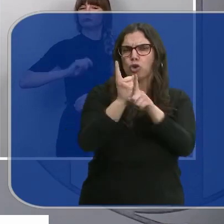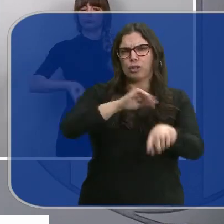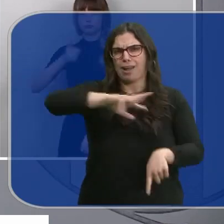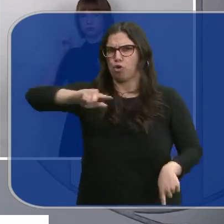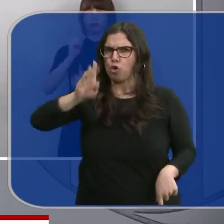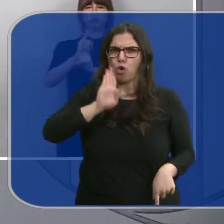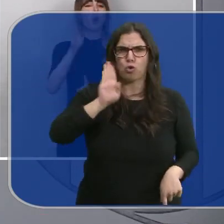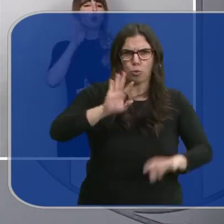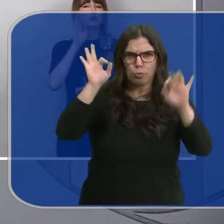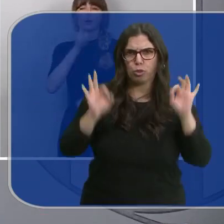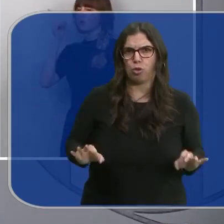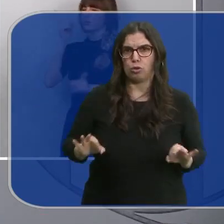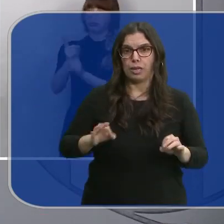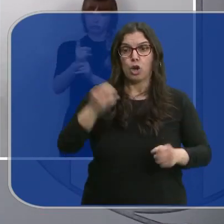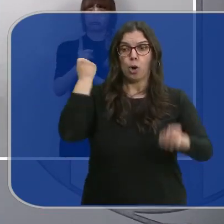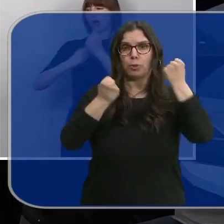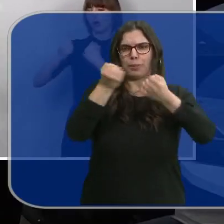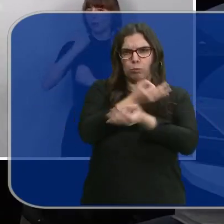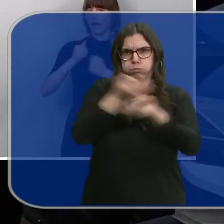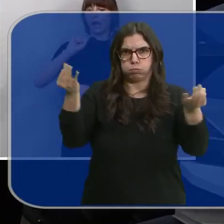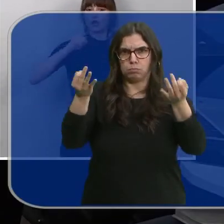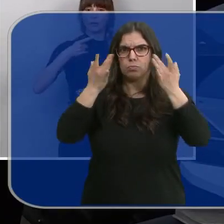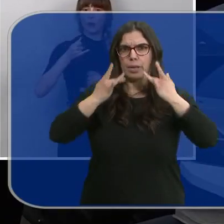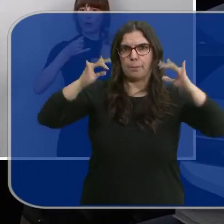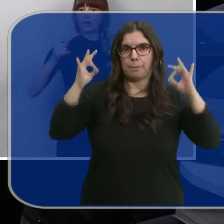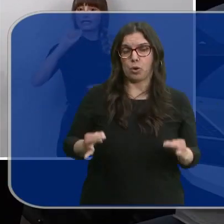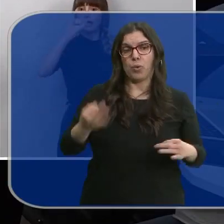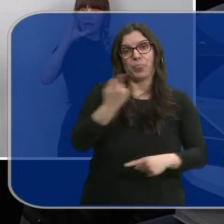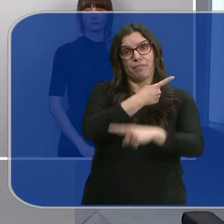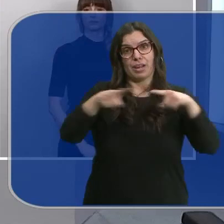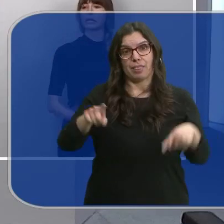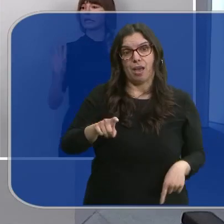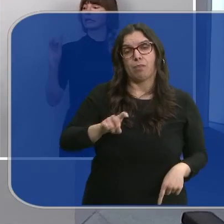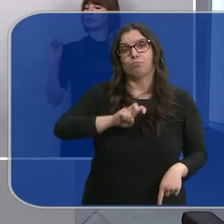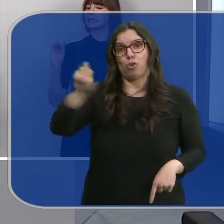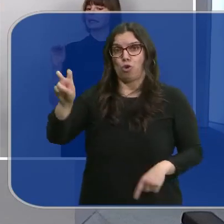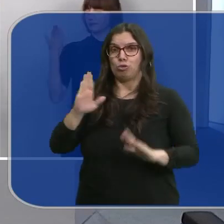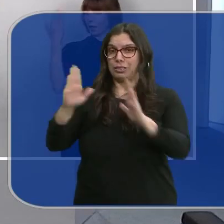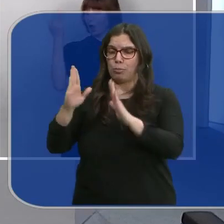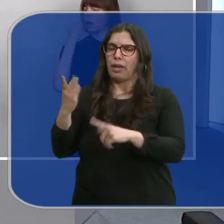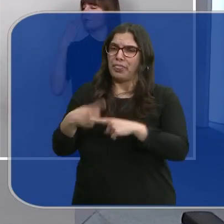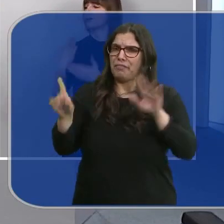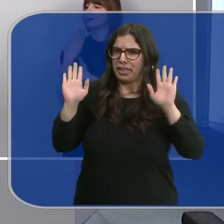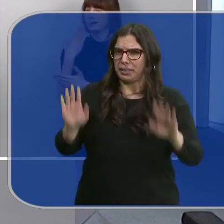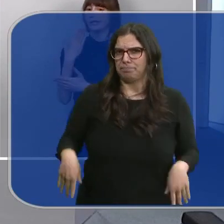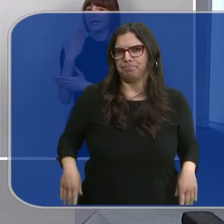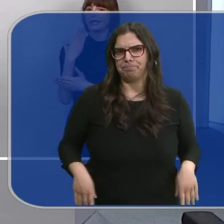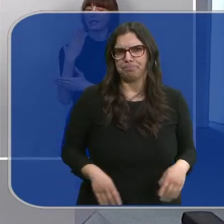corrupción e impecable en su comportamiento. A diferencia, dice la portavoz, de lo que ocurría en otras épocas.